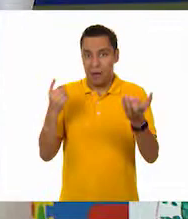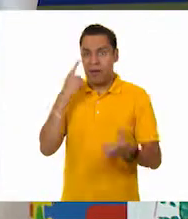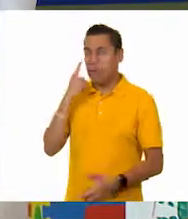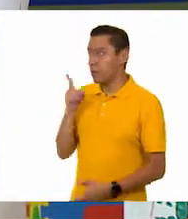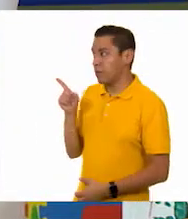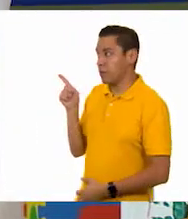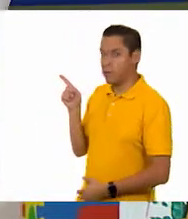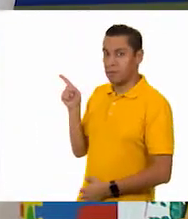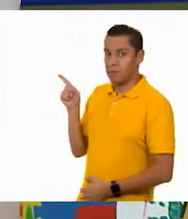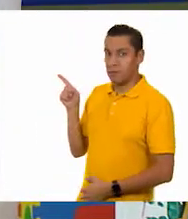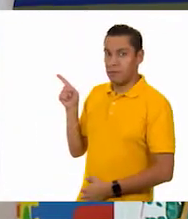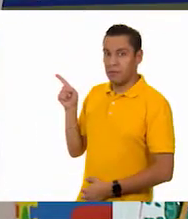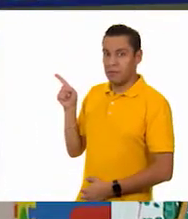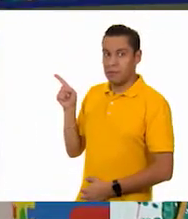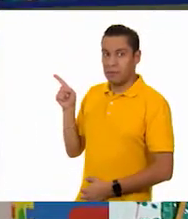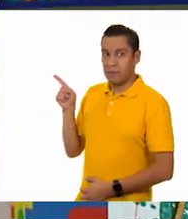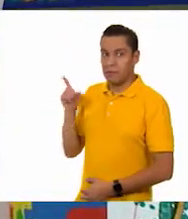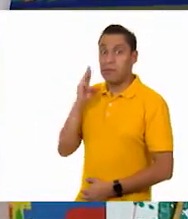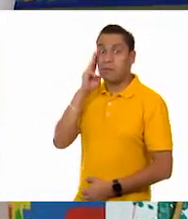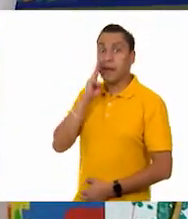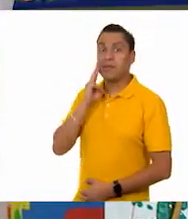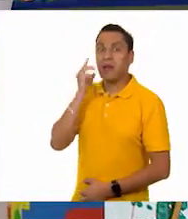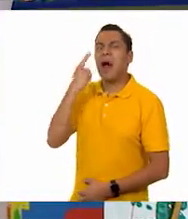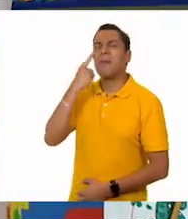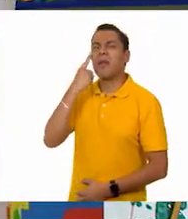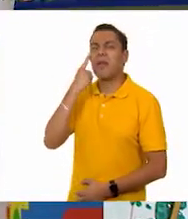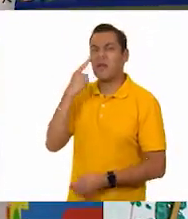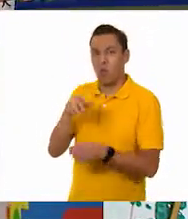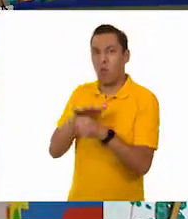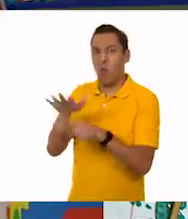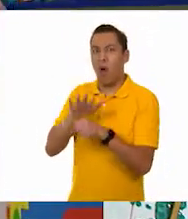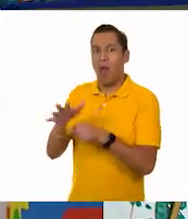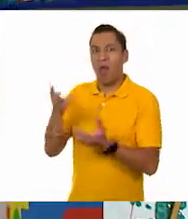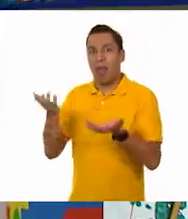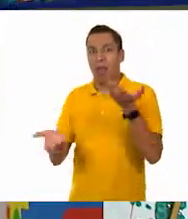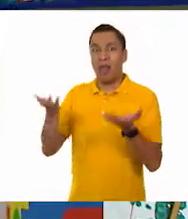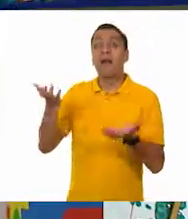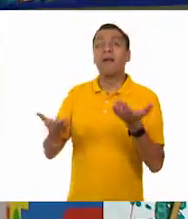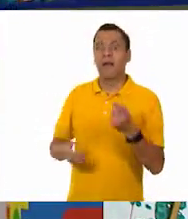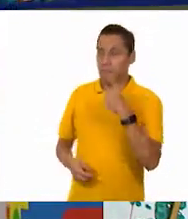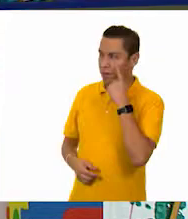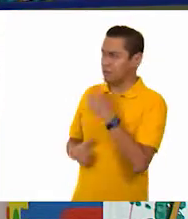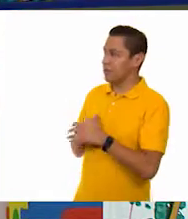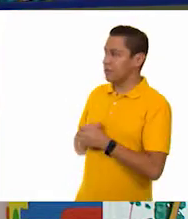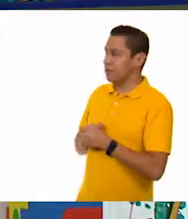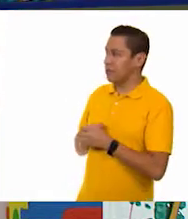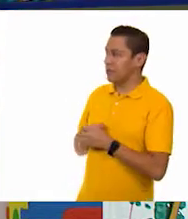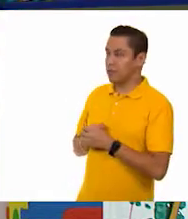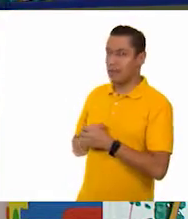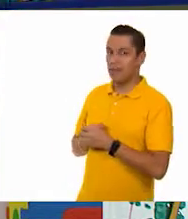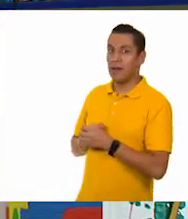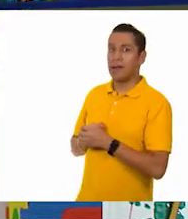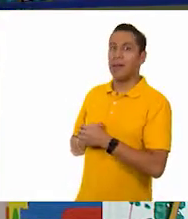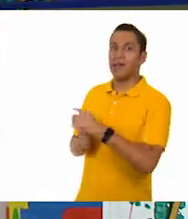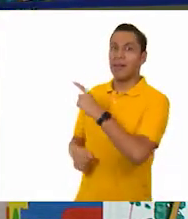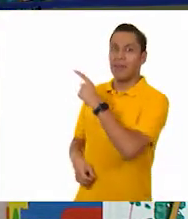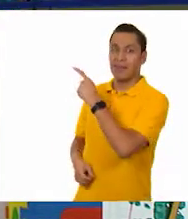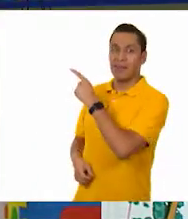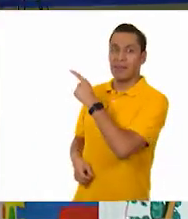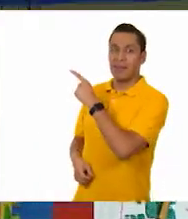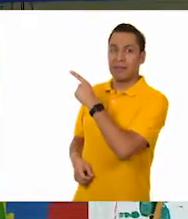y ahora la manzana en la otra canastilla y nos vamos a dar cuenta que